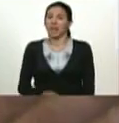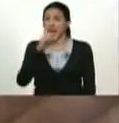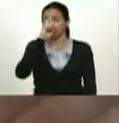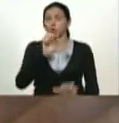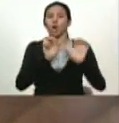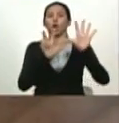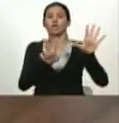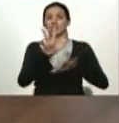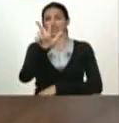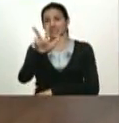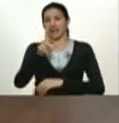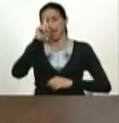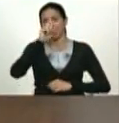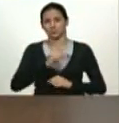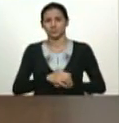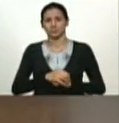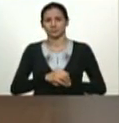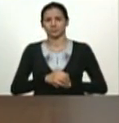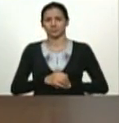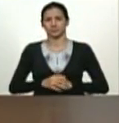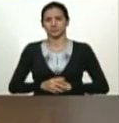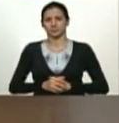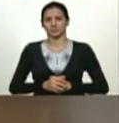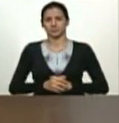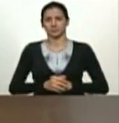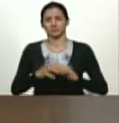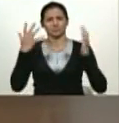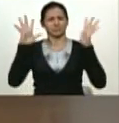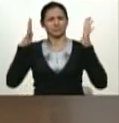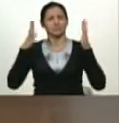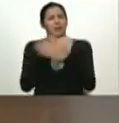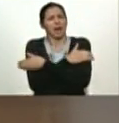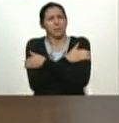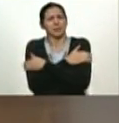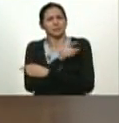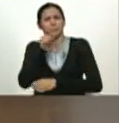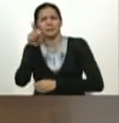83 años, Hugo de los Reyes. Un abrazo.